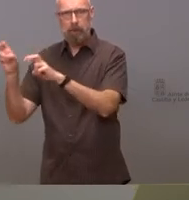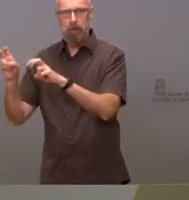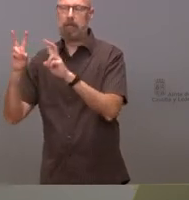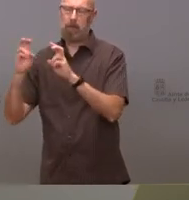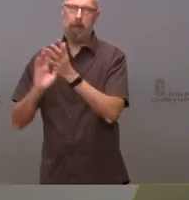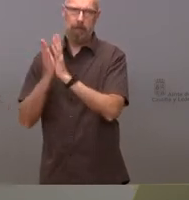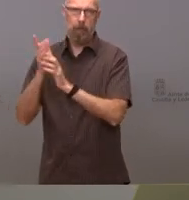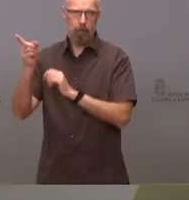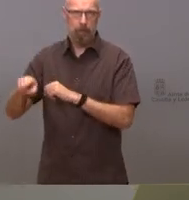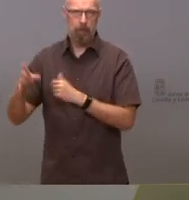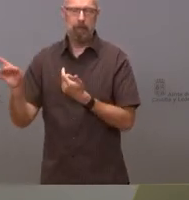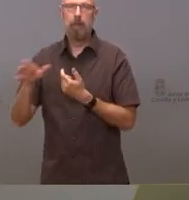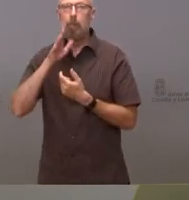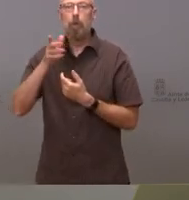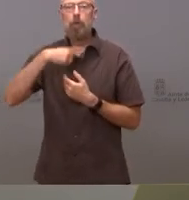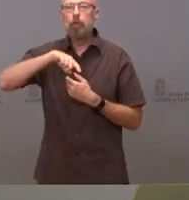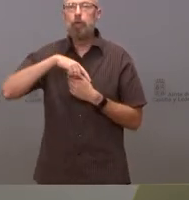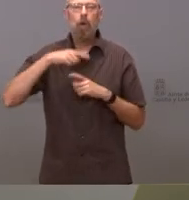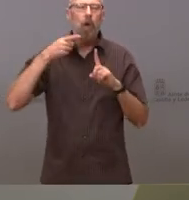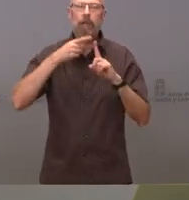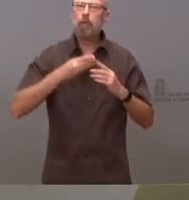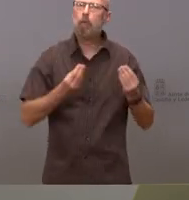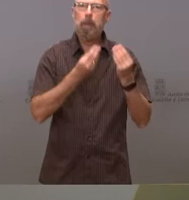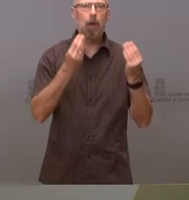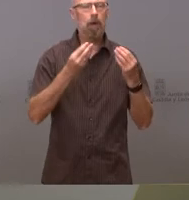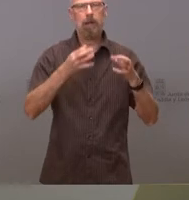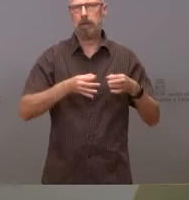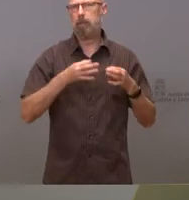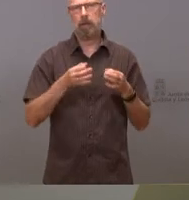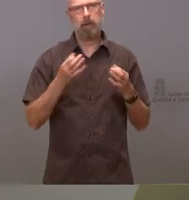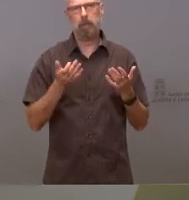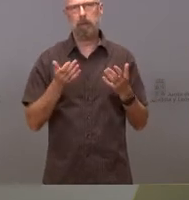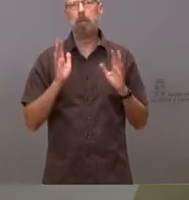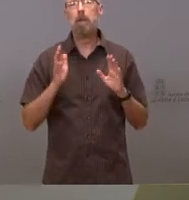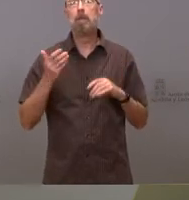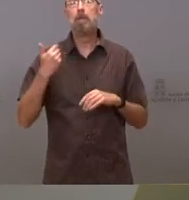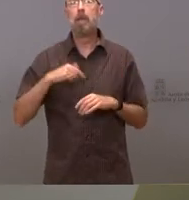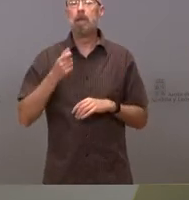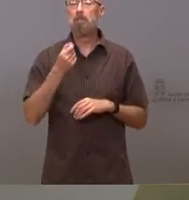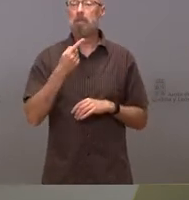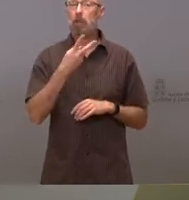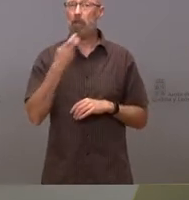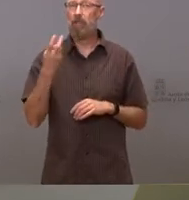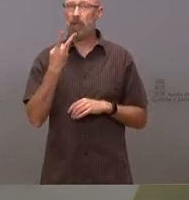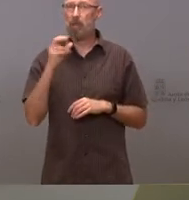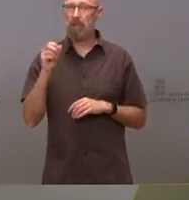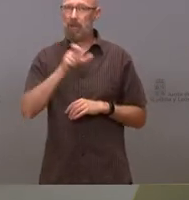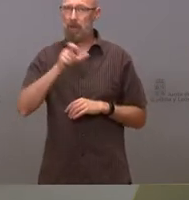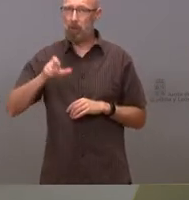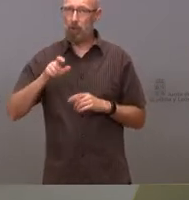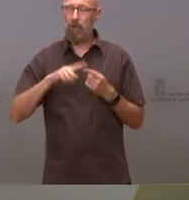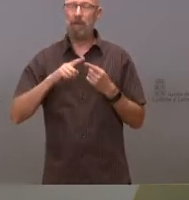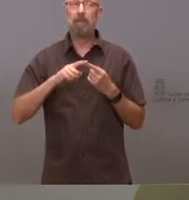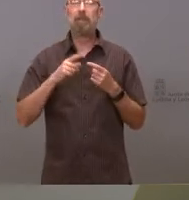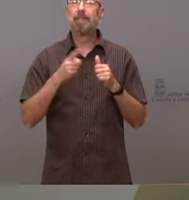la vocación de mejora siempre es constante pero insisto en mil doscientas veinte personas treinta y nueve medios